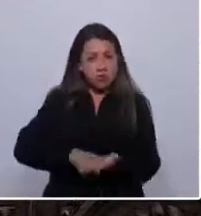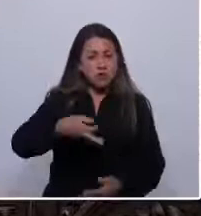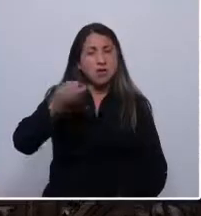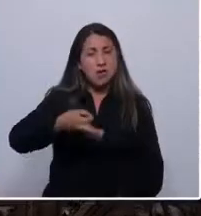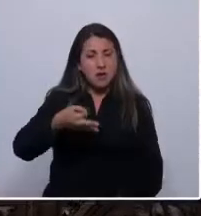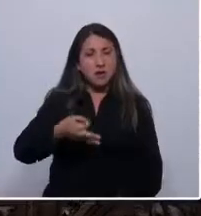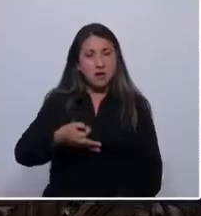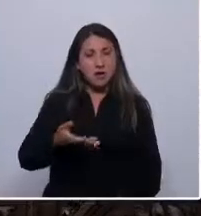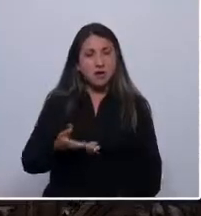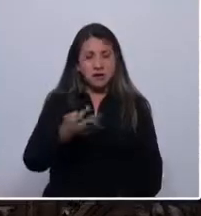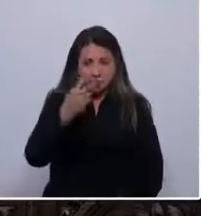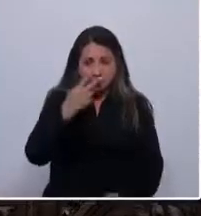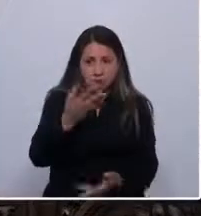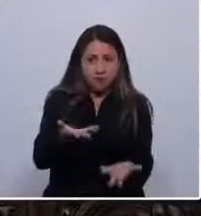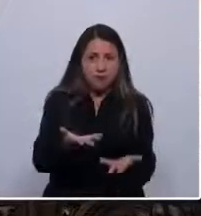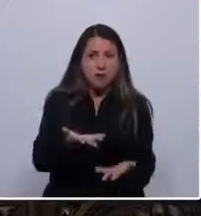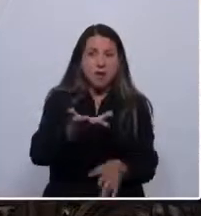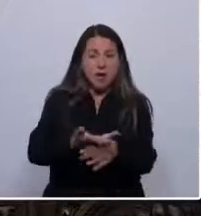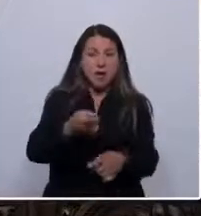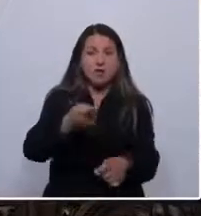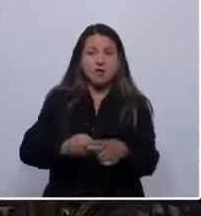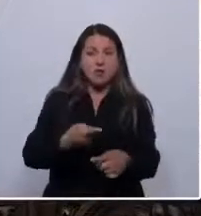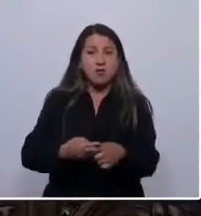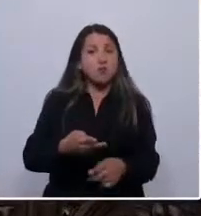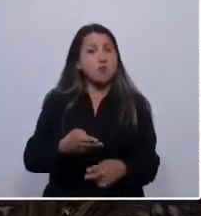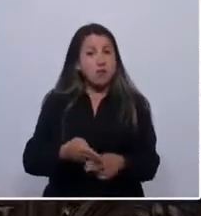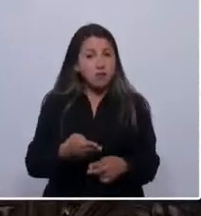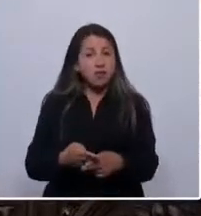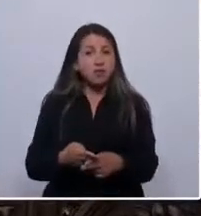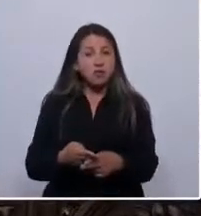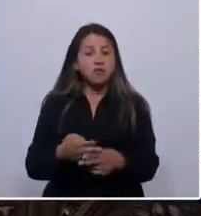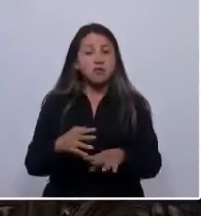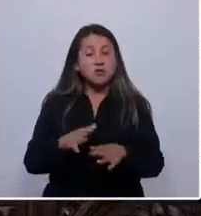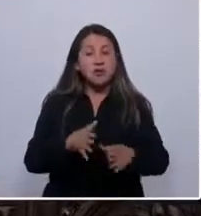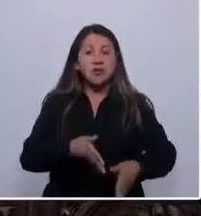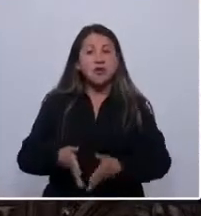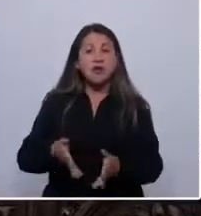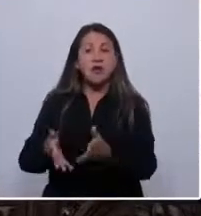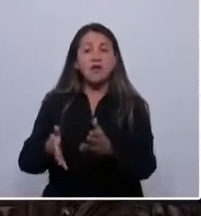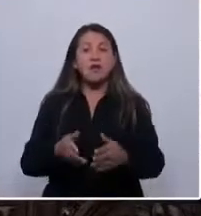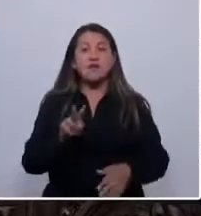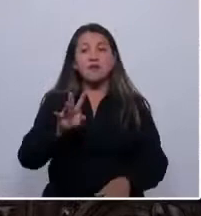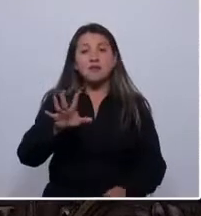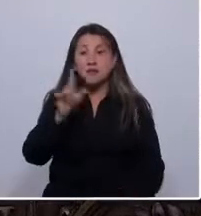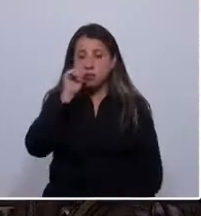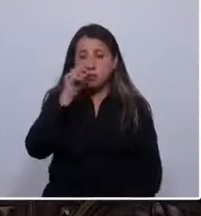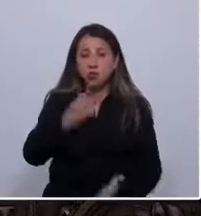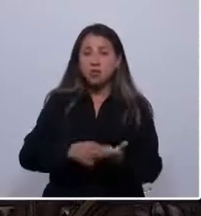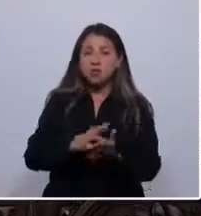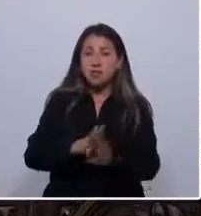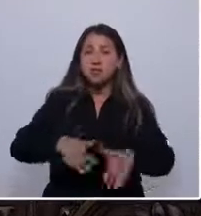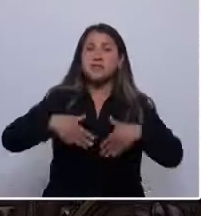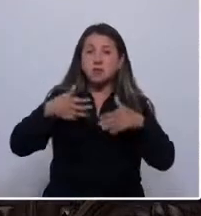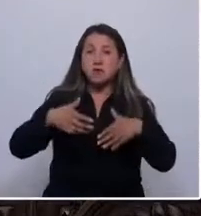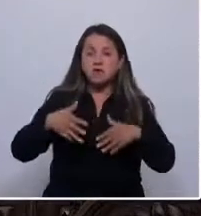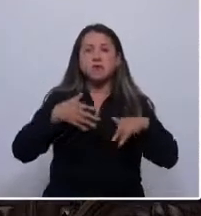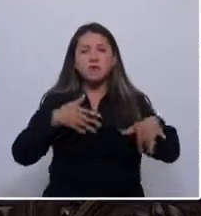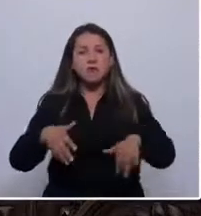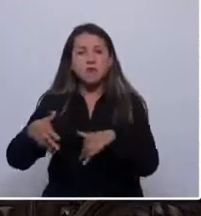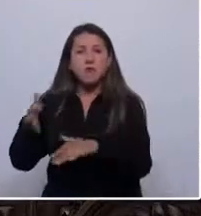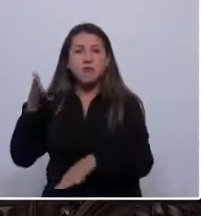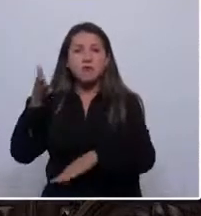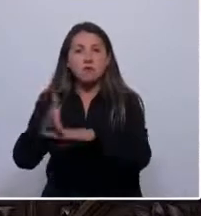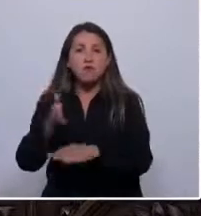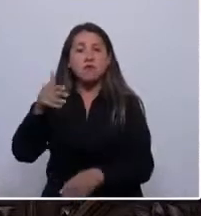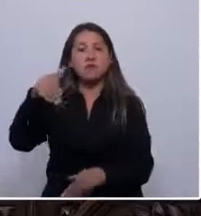rostro, tiene nombre y apellido. Estuvo en las calles el 25 de octubre de 2019 y estuvo en las urnas el